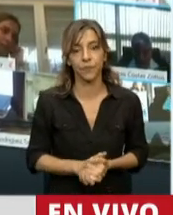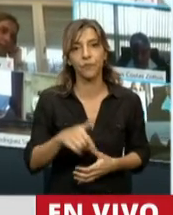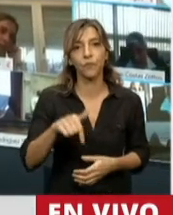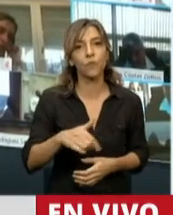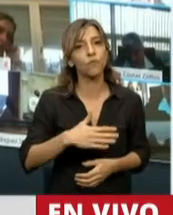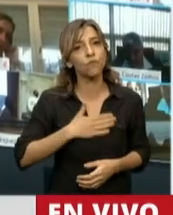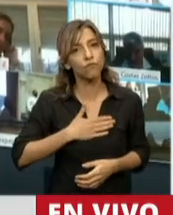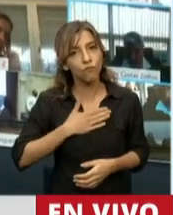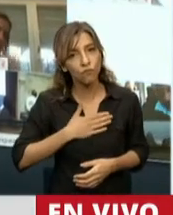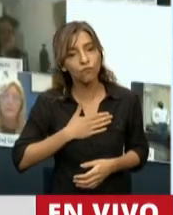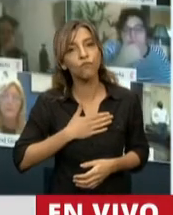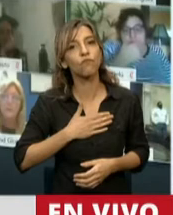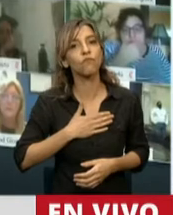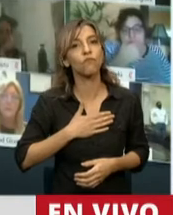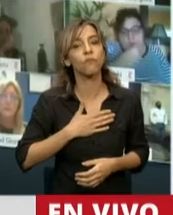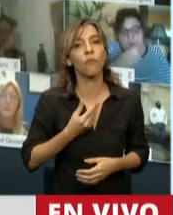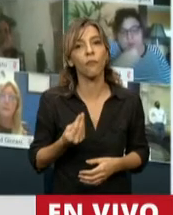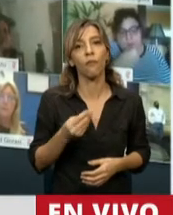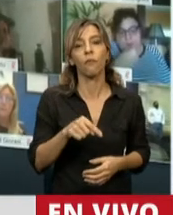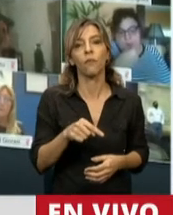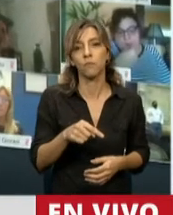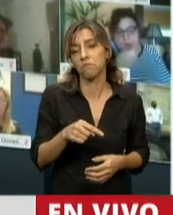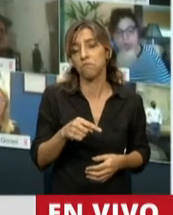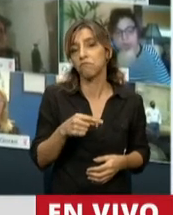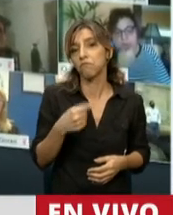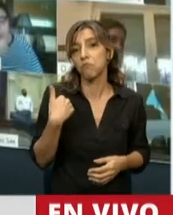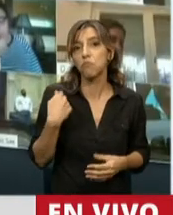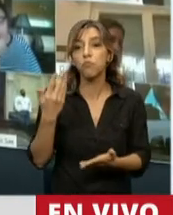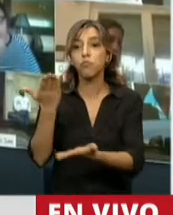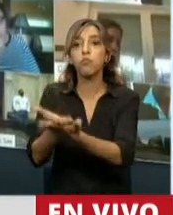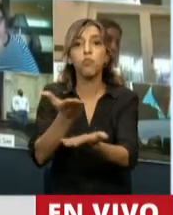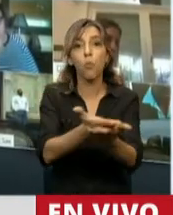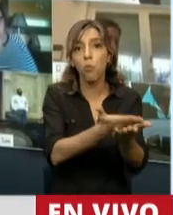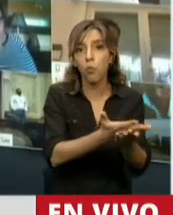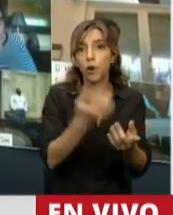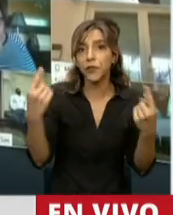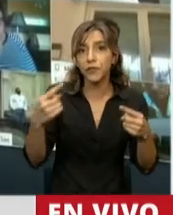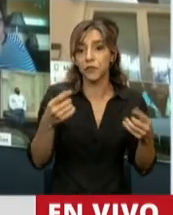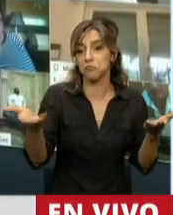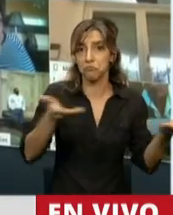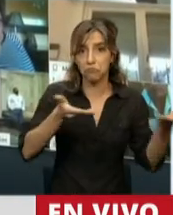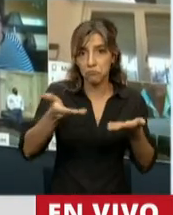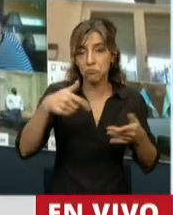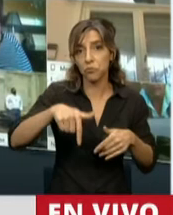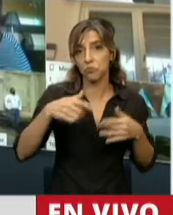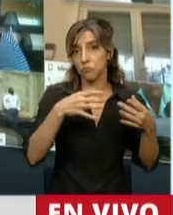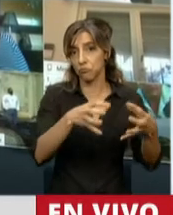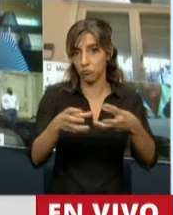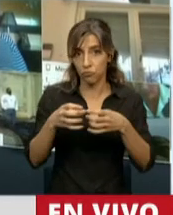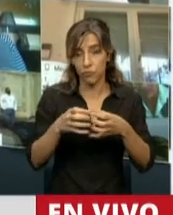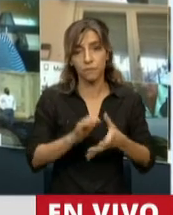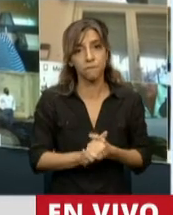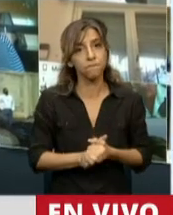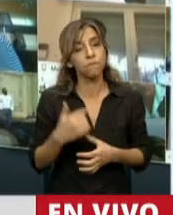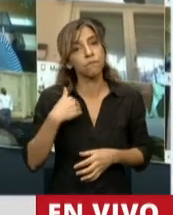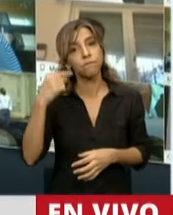que se incluyan propuestas que uno ha hecho durante el proyecto a esta Cámara y observaciones que la semana